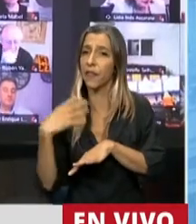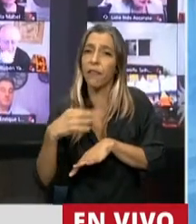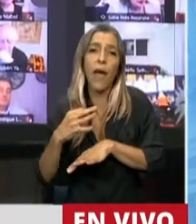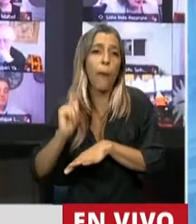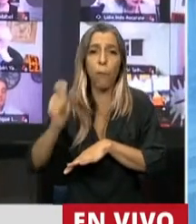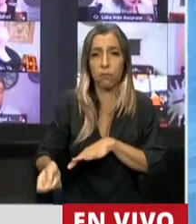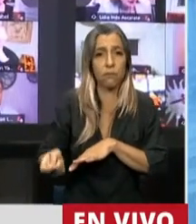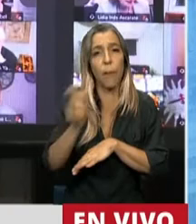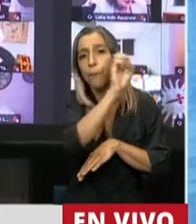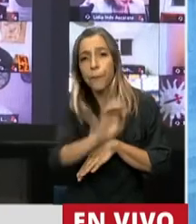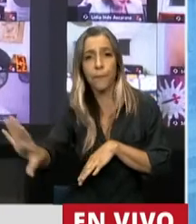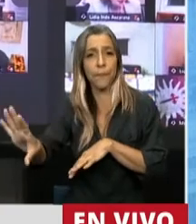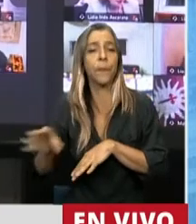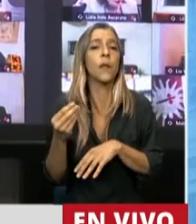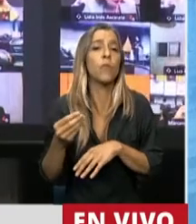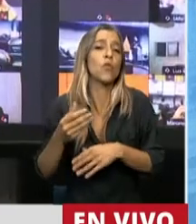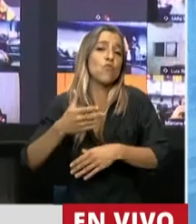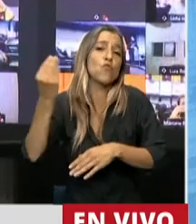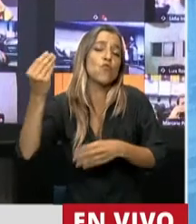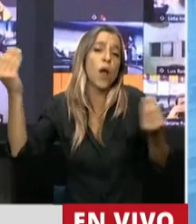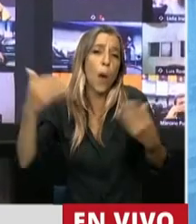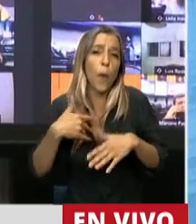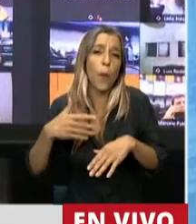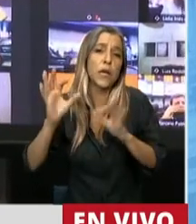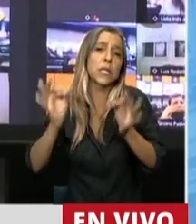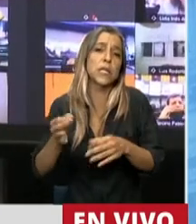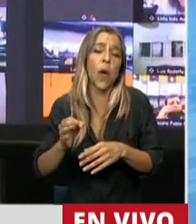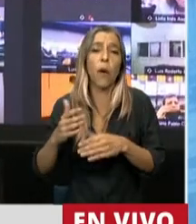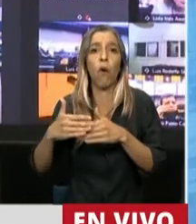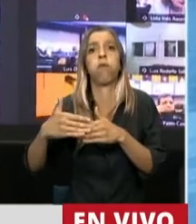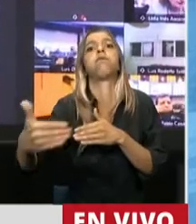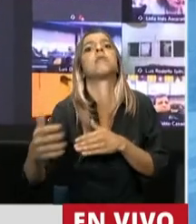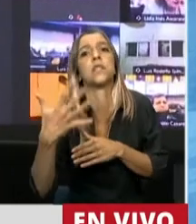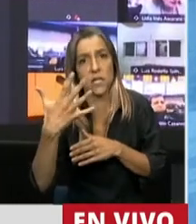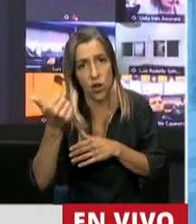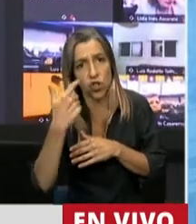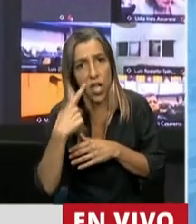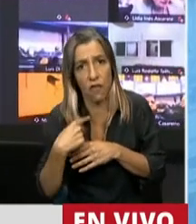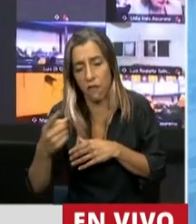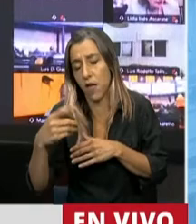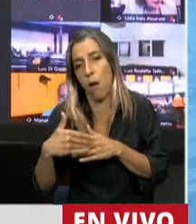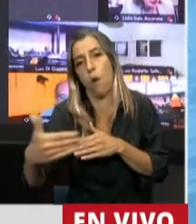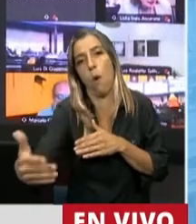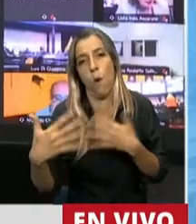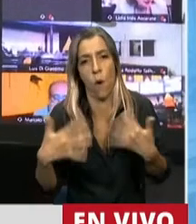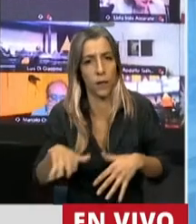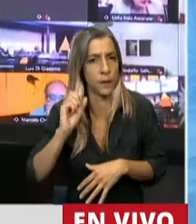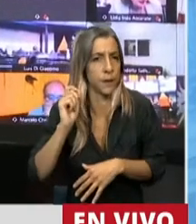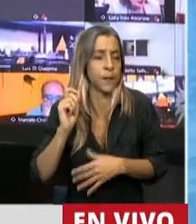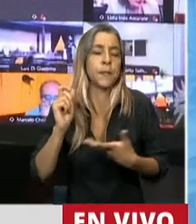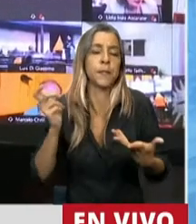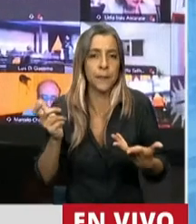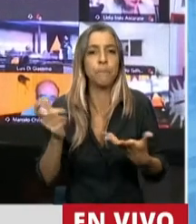hay demoras muchas veces que sobrepasan estos límites y que llegan a cinco o seis días. Por eso es que en este